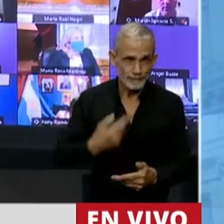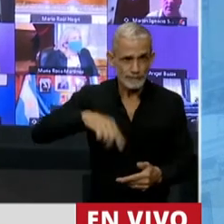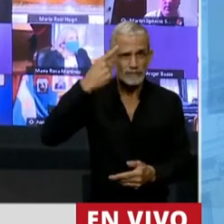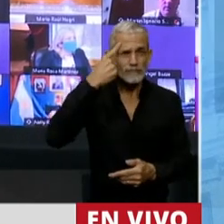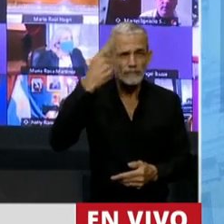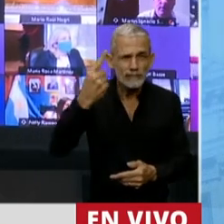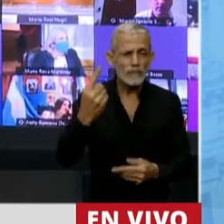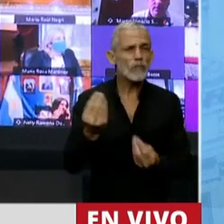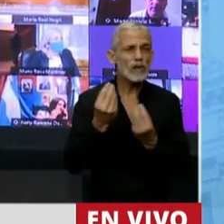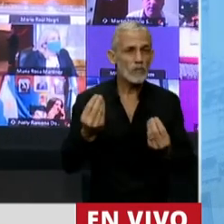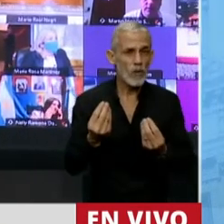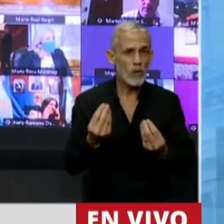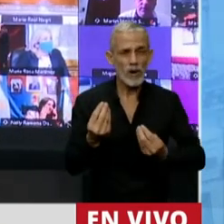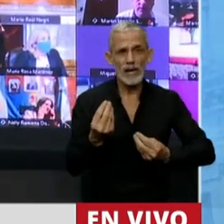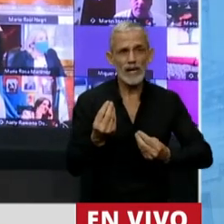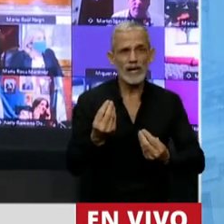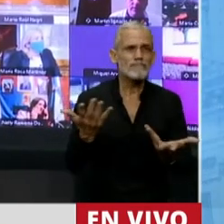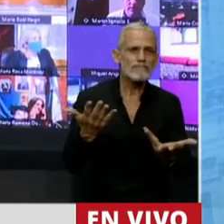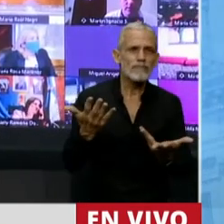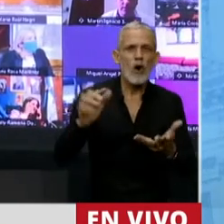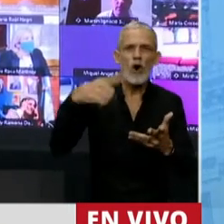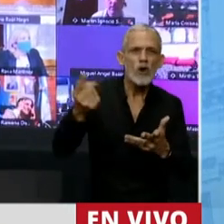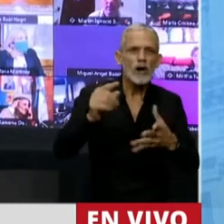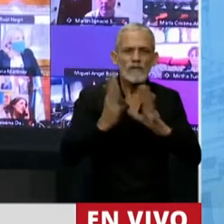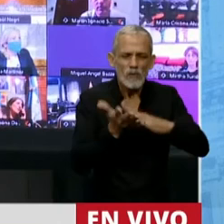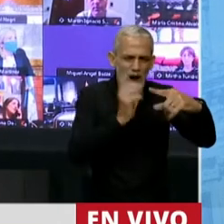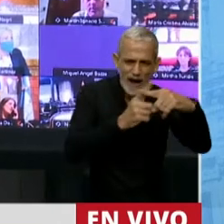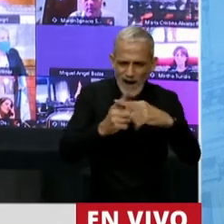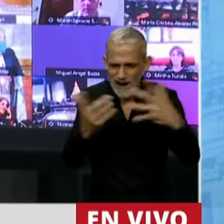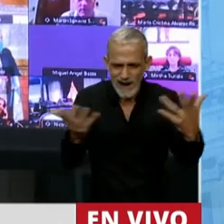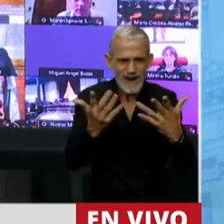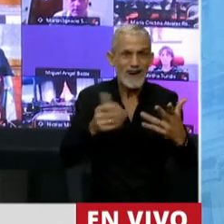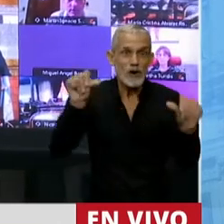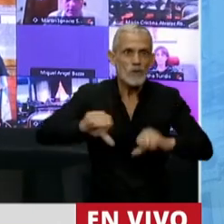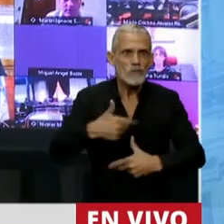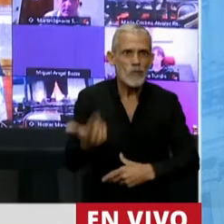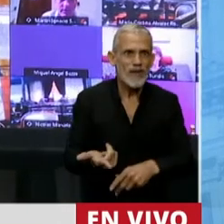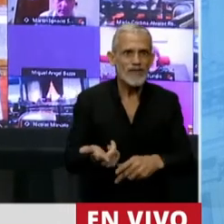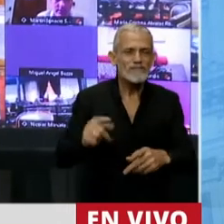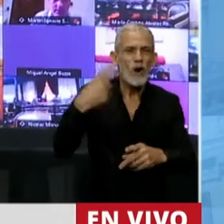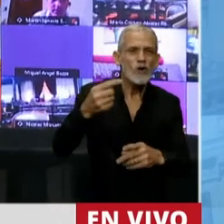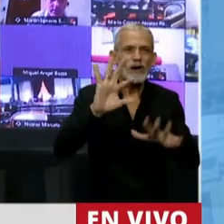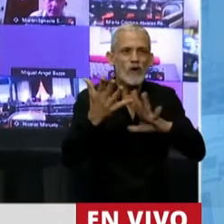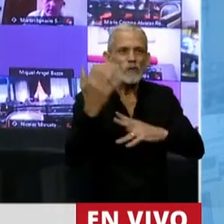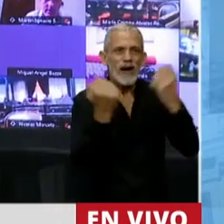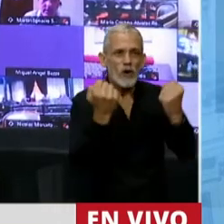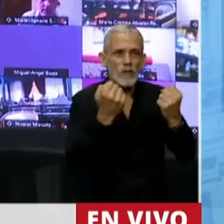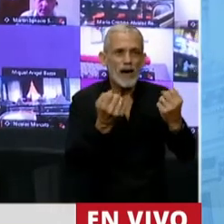que no funciona ninguna otra ecuación, no es sustentable ninguna otra ecuación económica